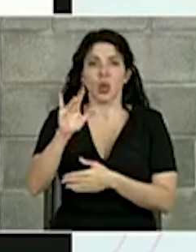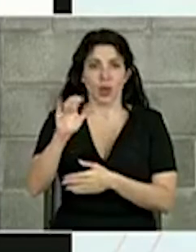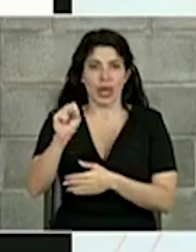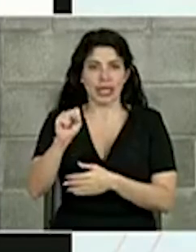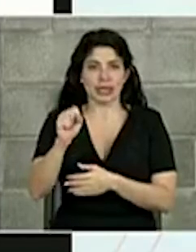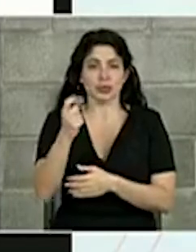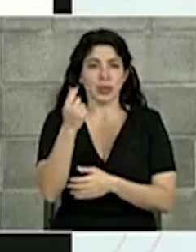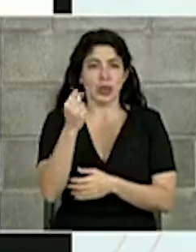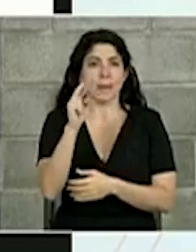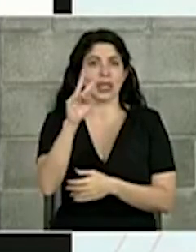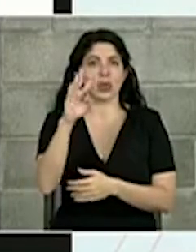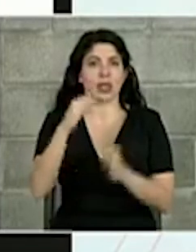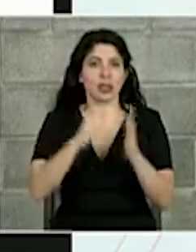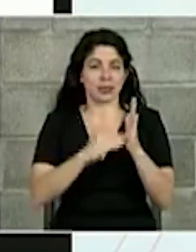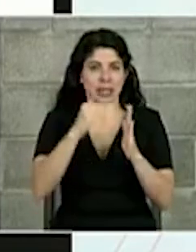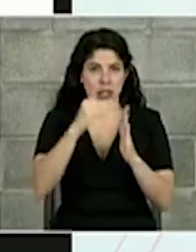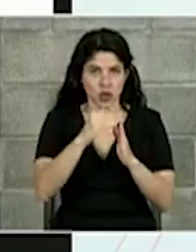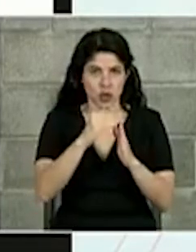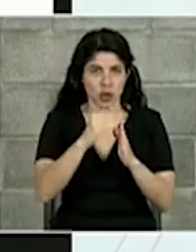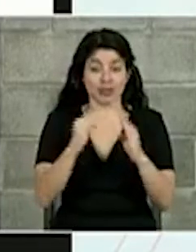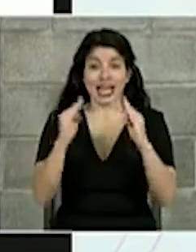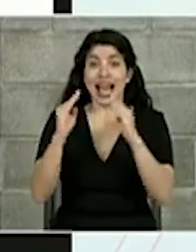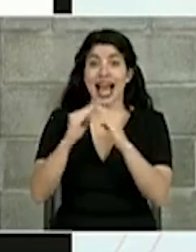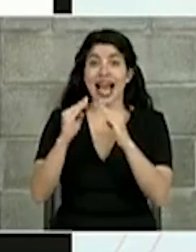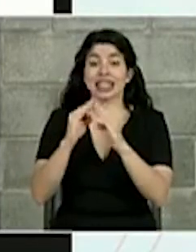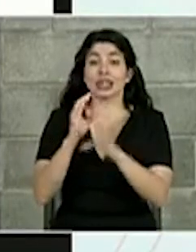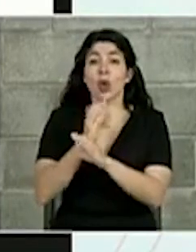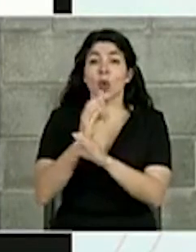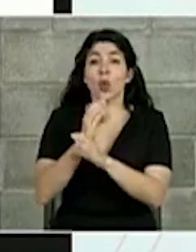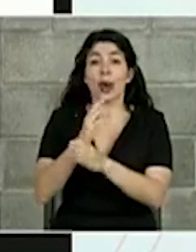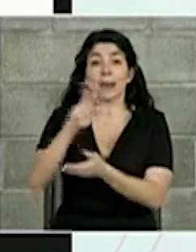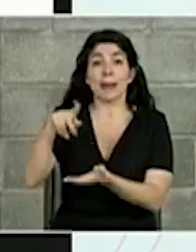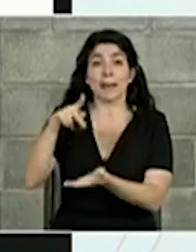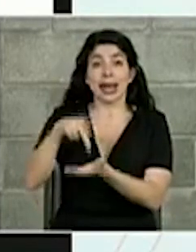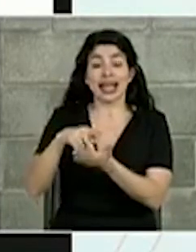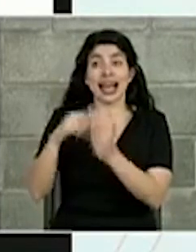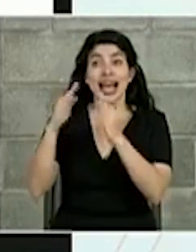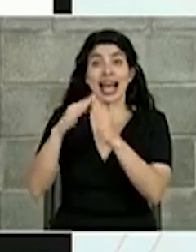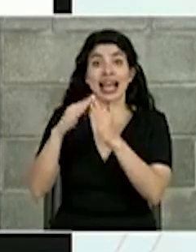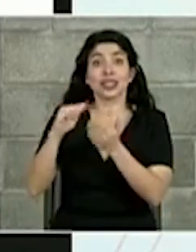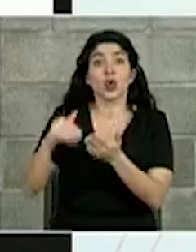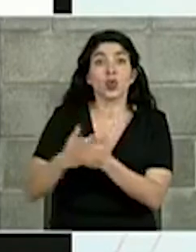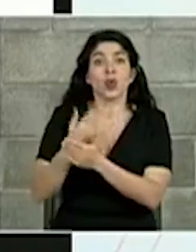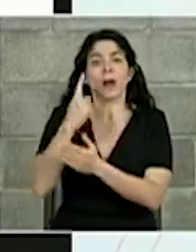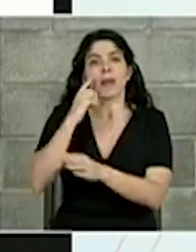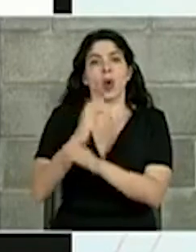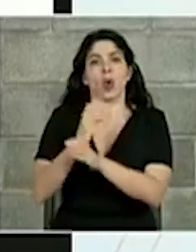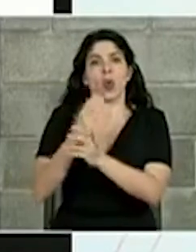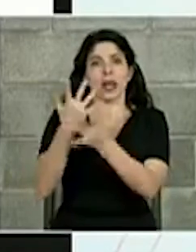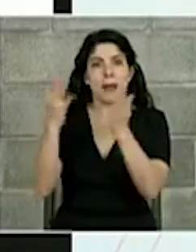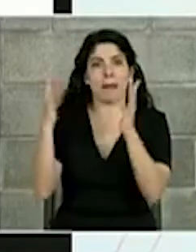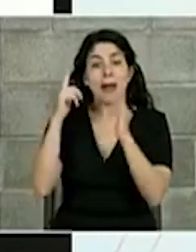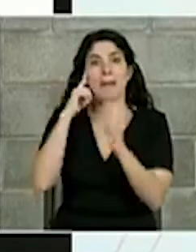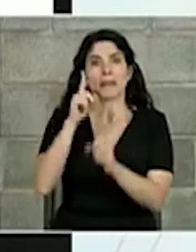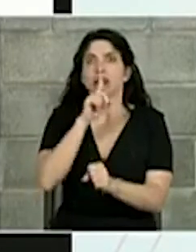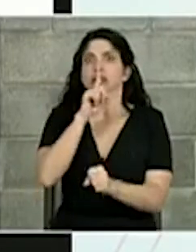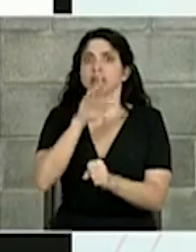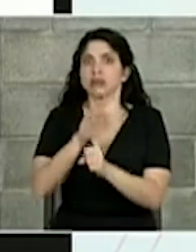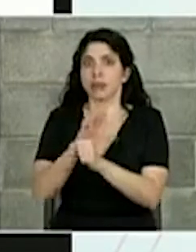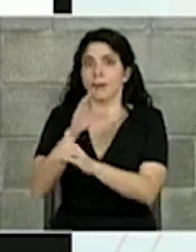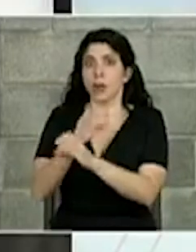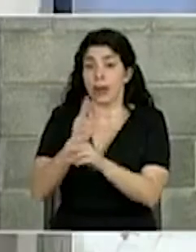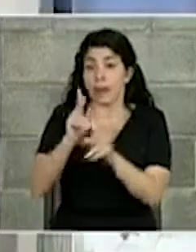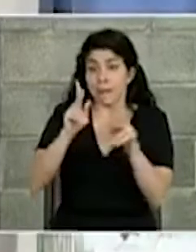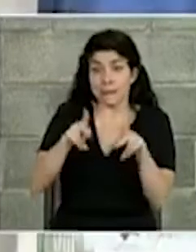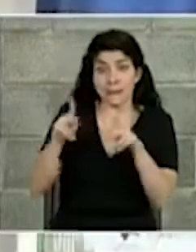por 24 millones, la Casa de Guardaparques, una Casa de Guardaparques nueva para garantizar y salvaguardar que